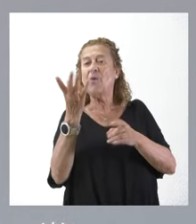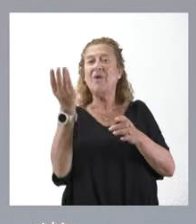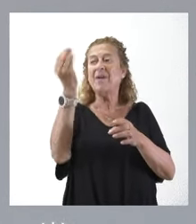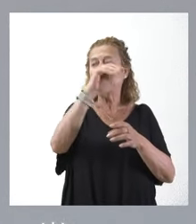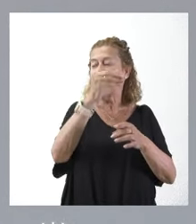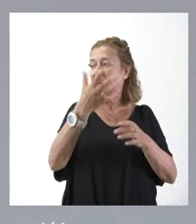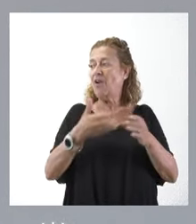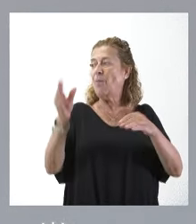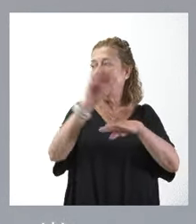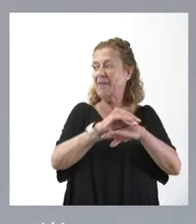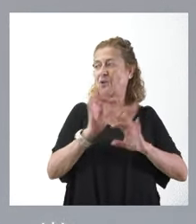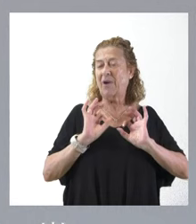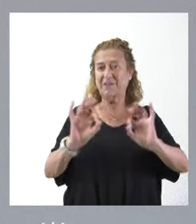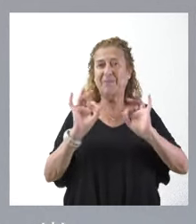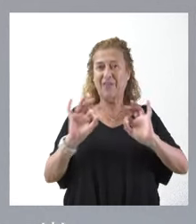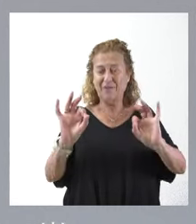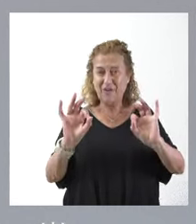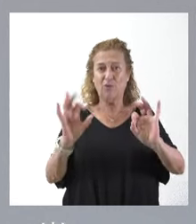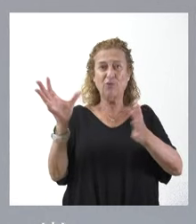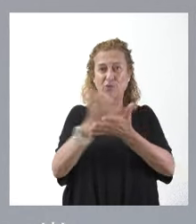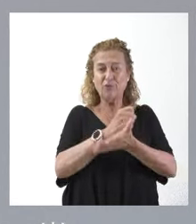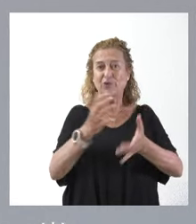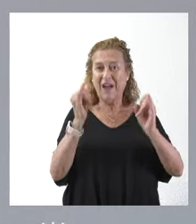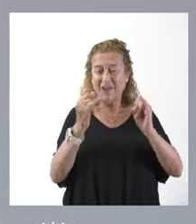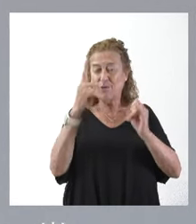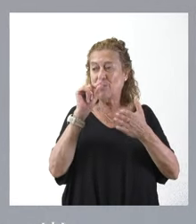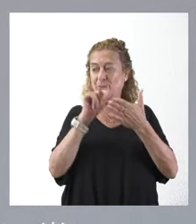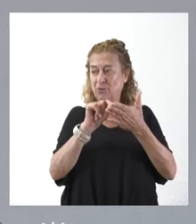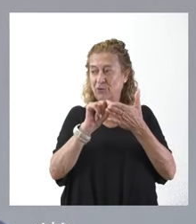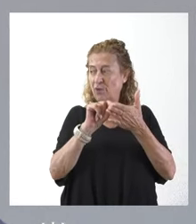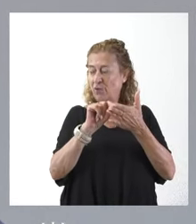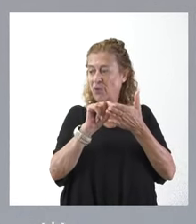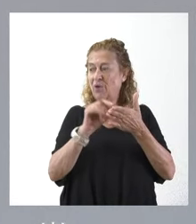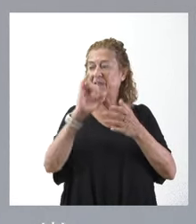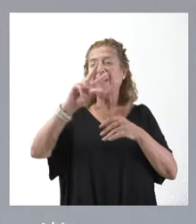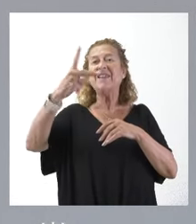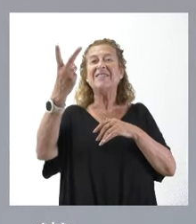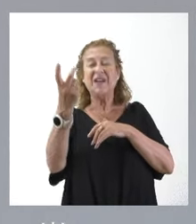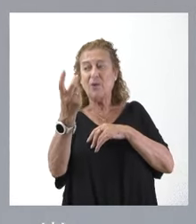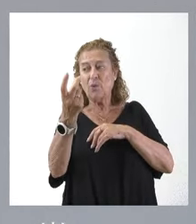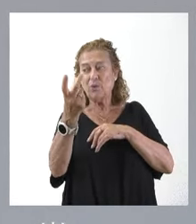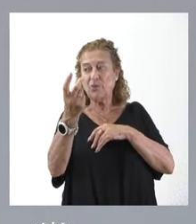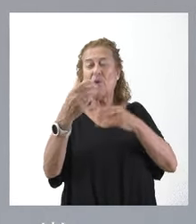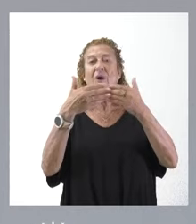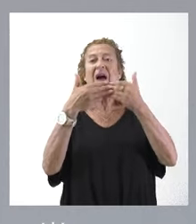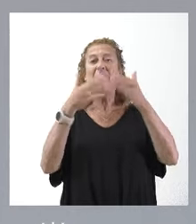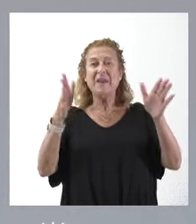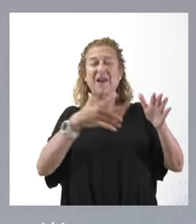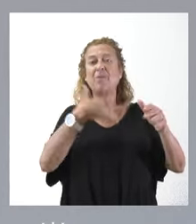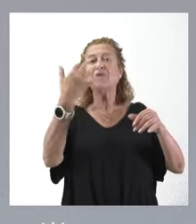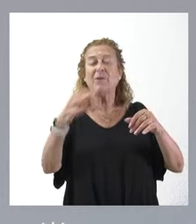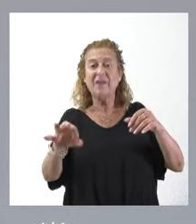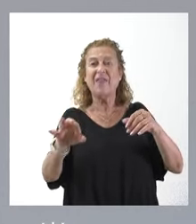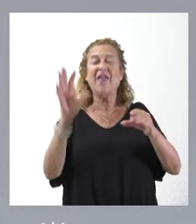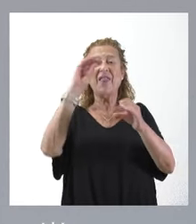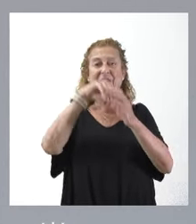complemento específico que todos ellos tenían en un punto. En segundo lugar, abrir la posibilidad, dentro